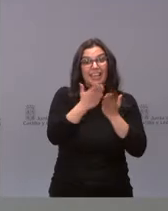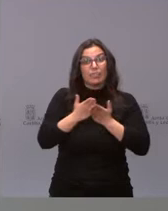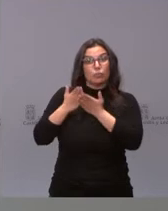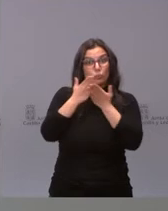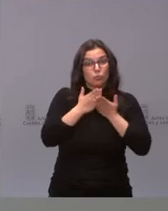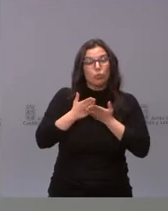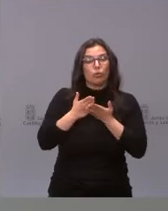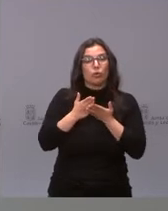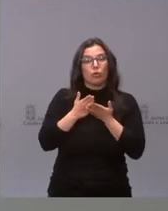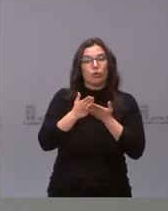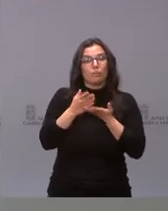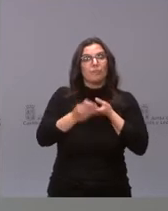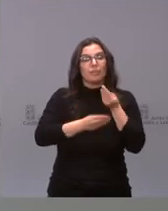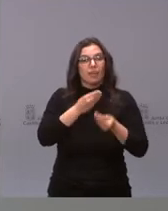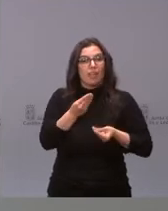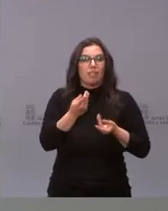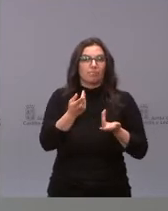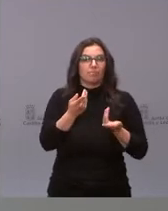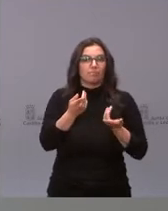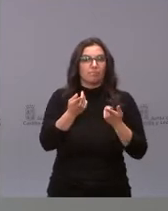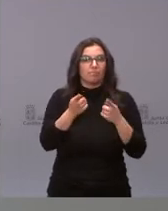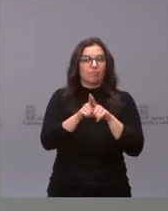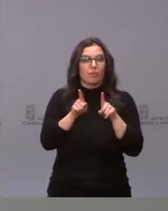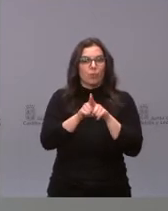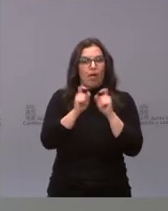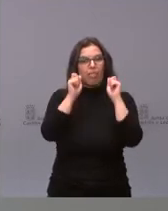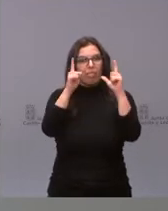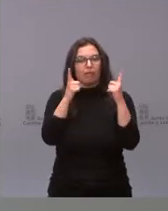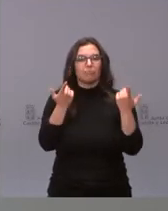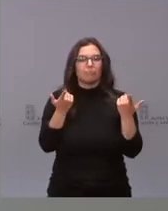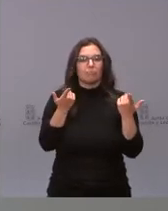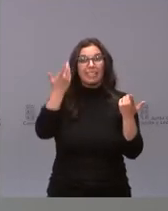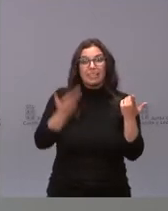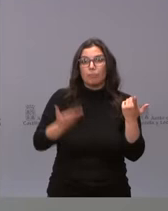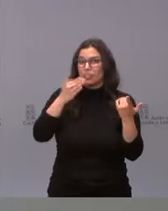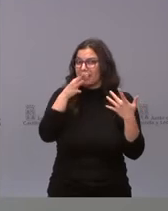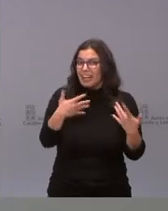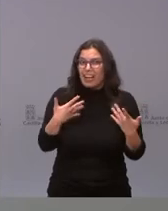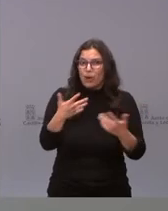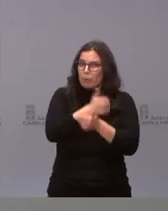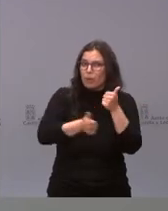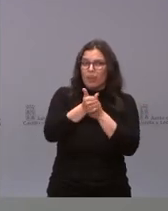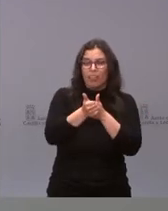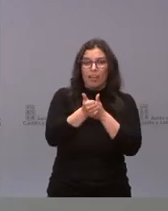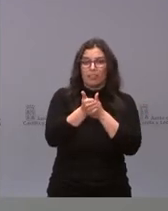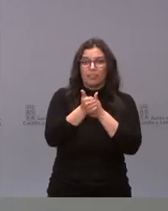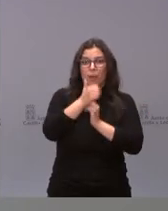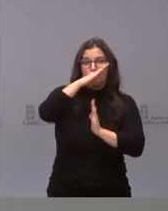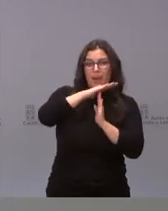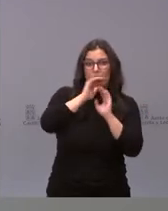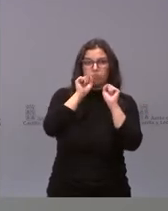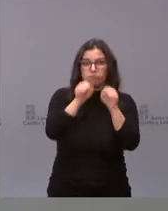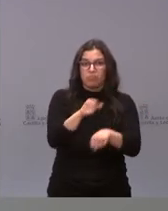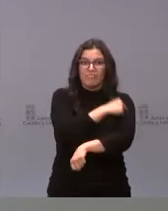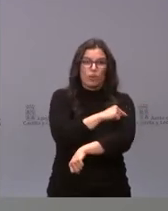lo que hace es hacernos ver la importancia ahora mismo de no retrasar la vacuna. Si